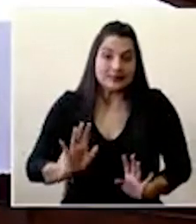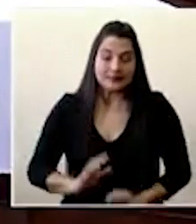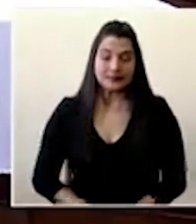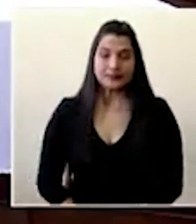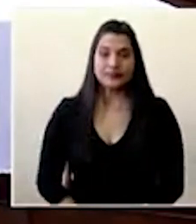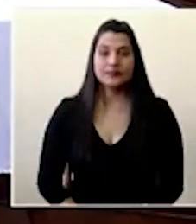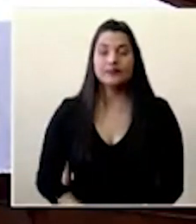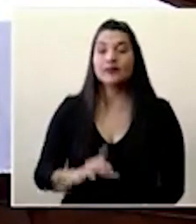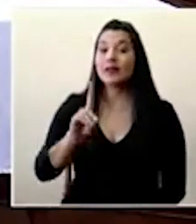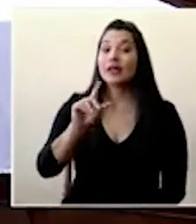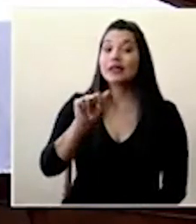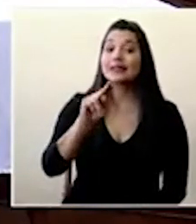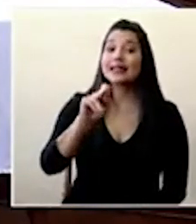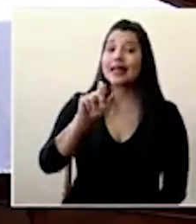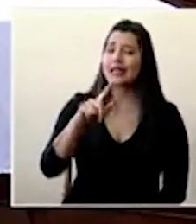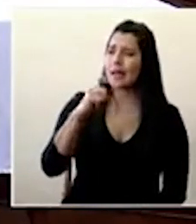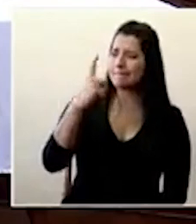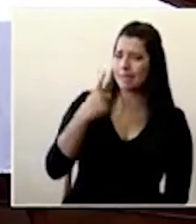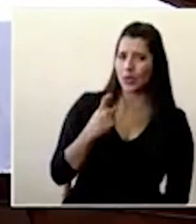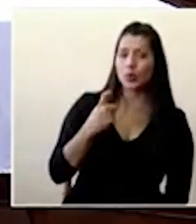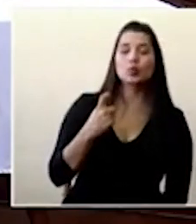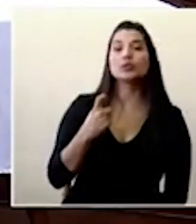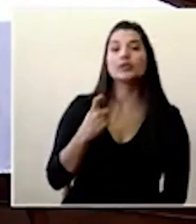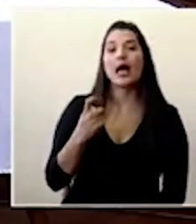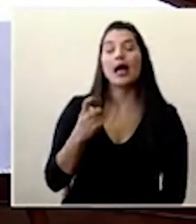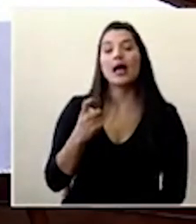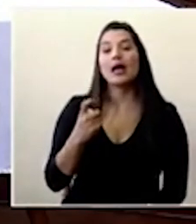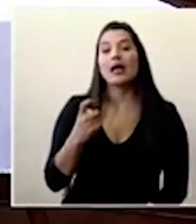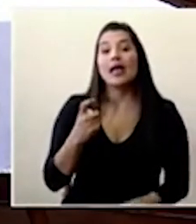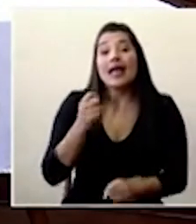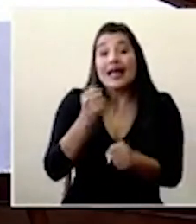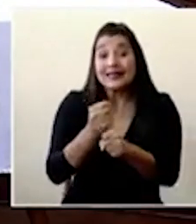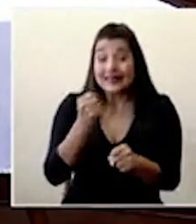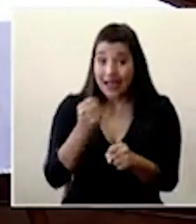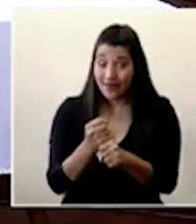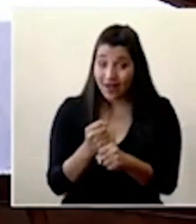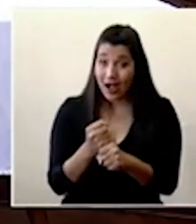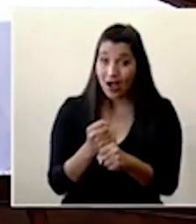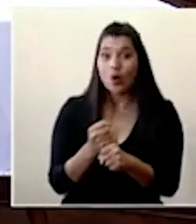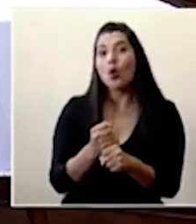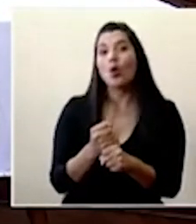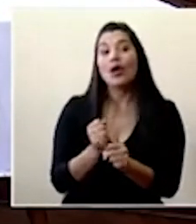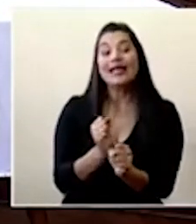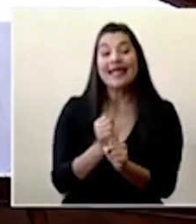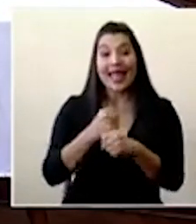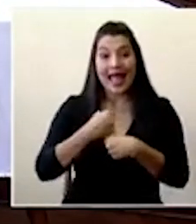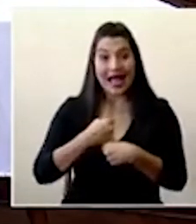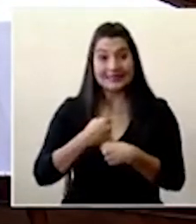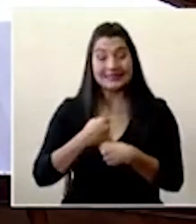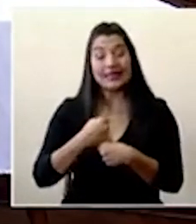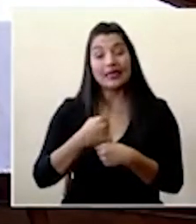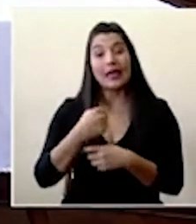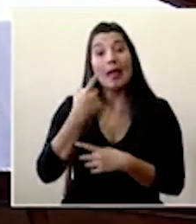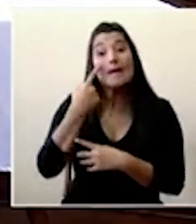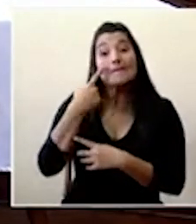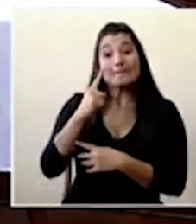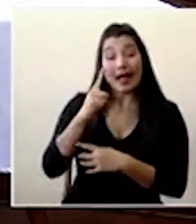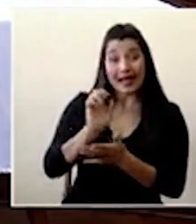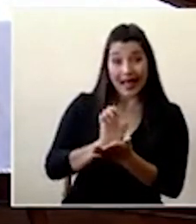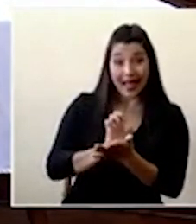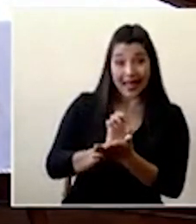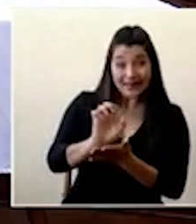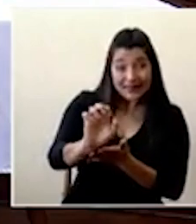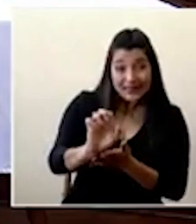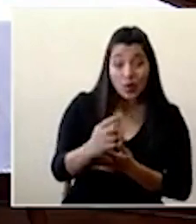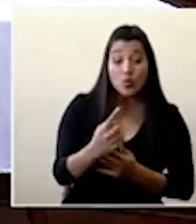don Daniel nos preguntan medios regionales el trabajo que hacemos para evitar que alguna persona contagiada en área metropolitana no